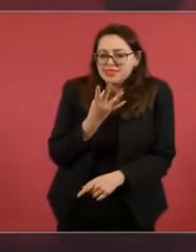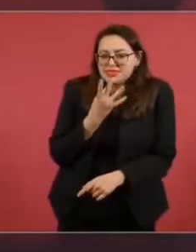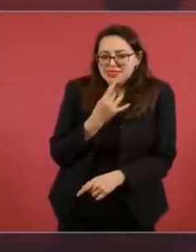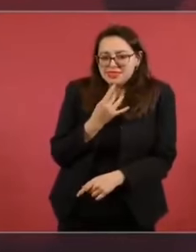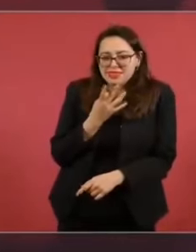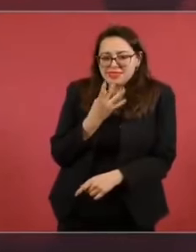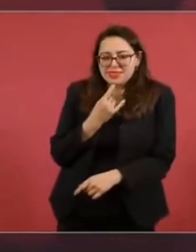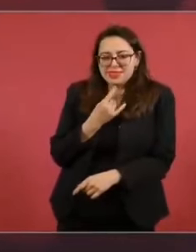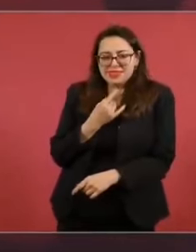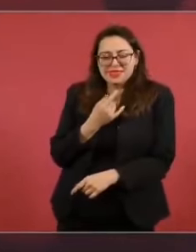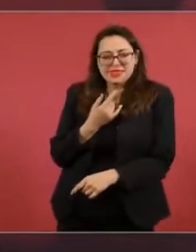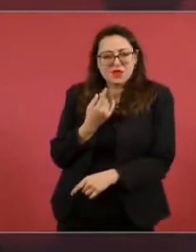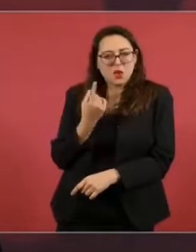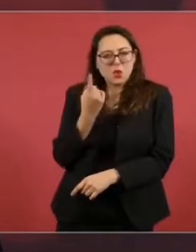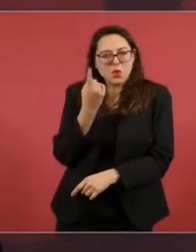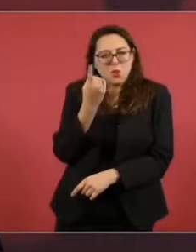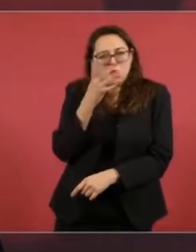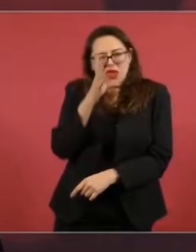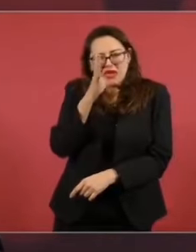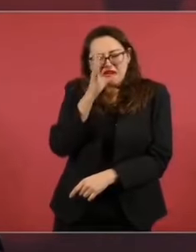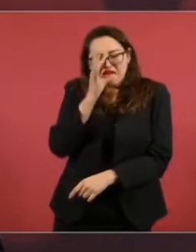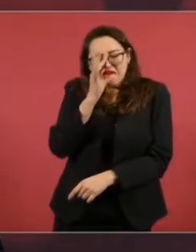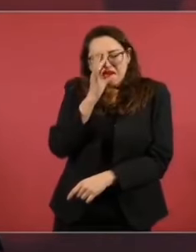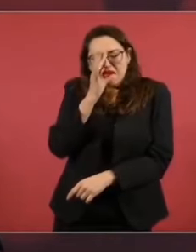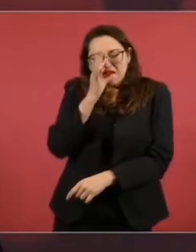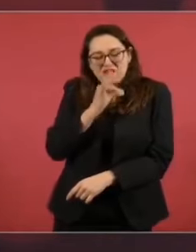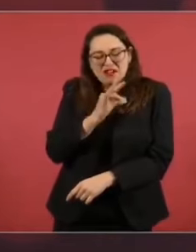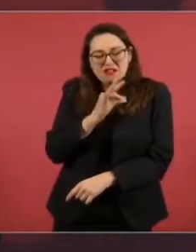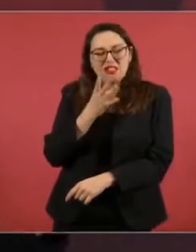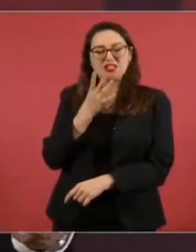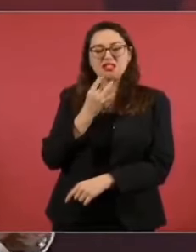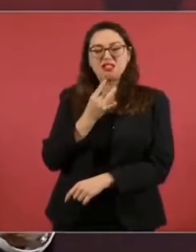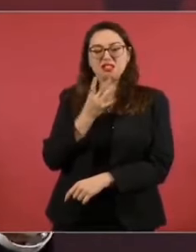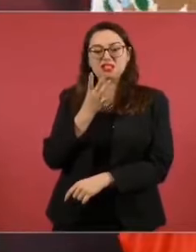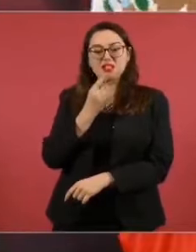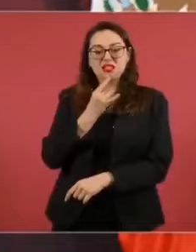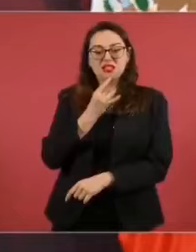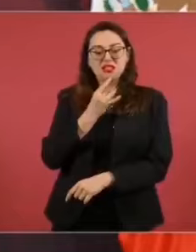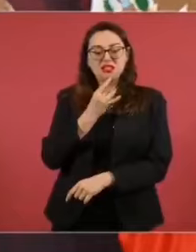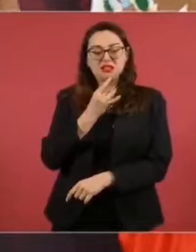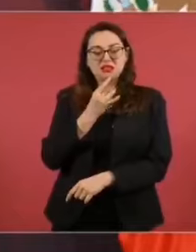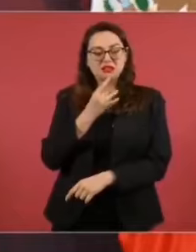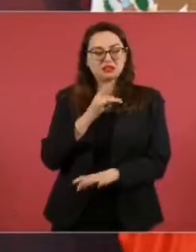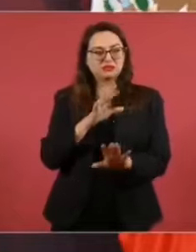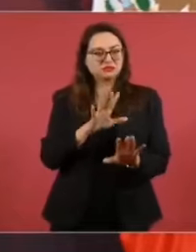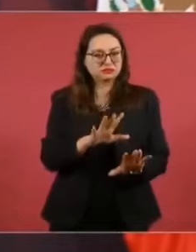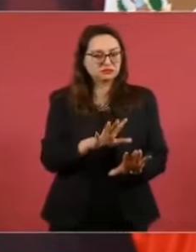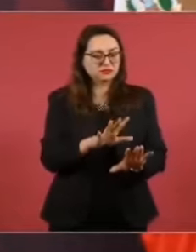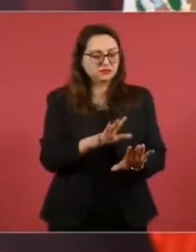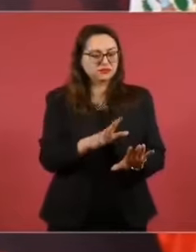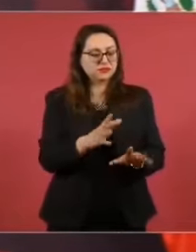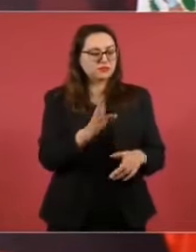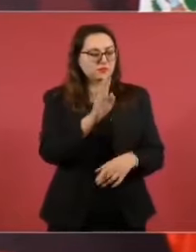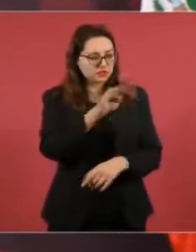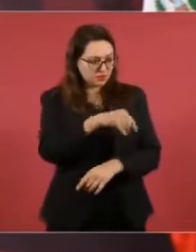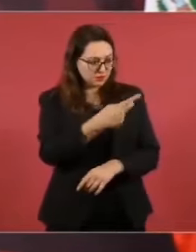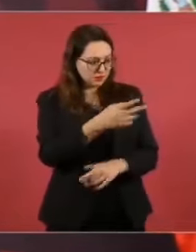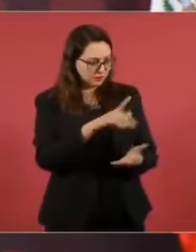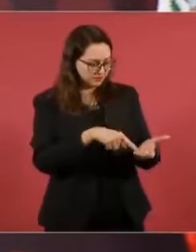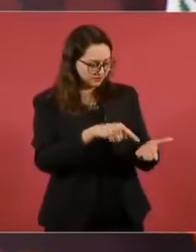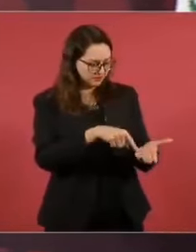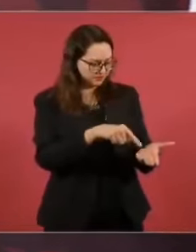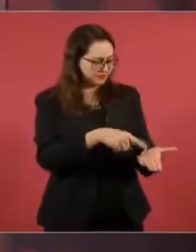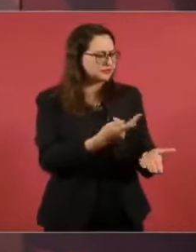libertad, no reponer el procedimiento, no llamar al ministerio público. digo, oye, a ver,